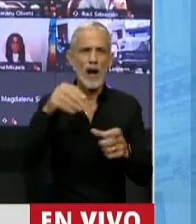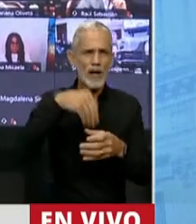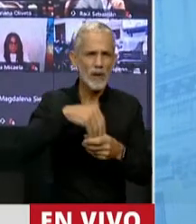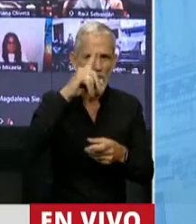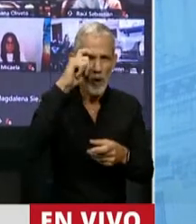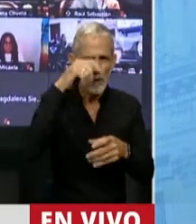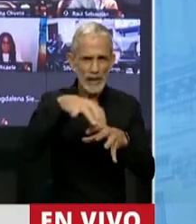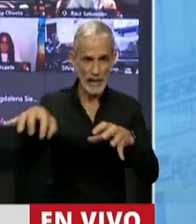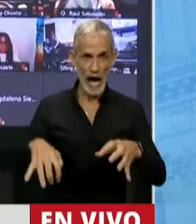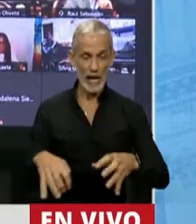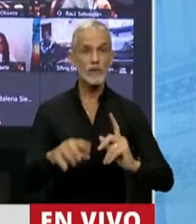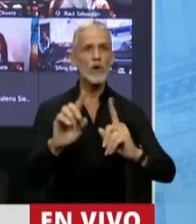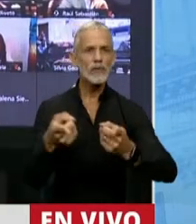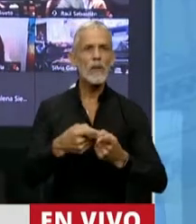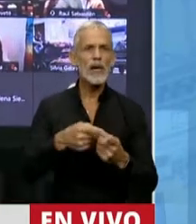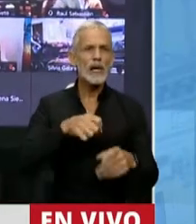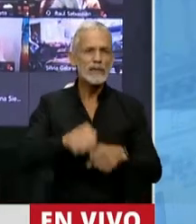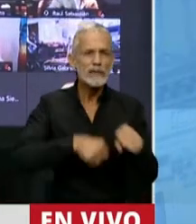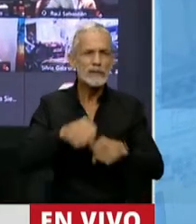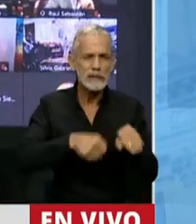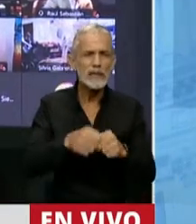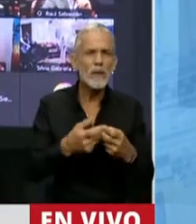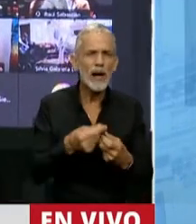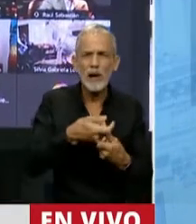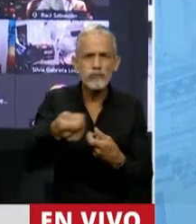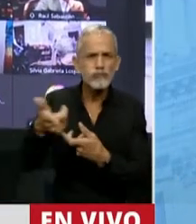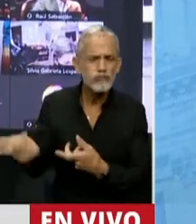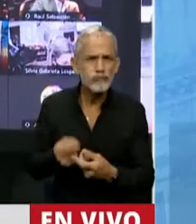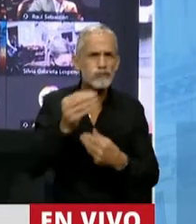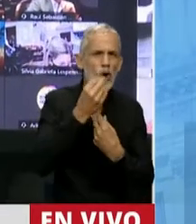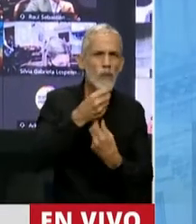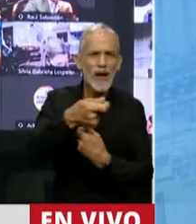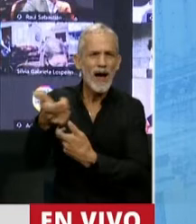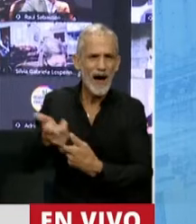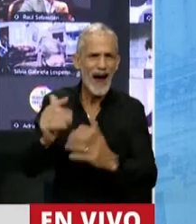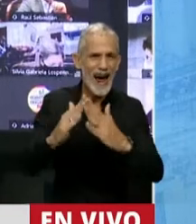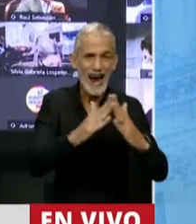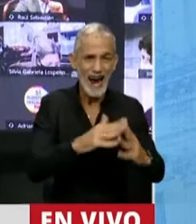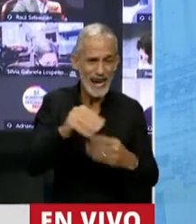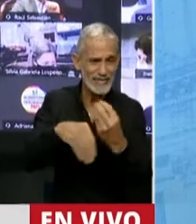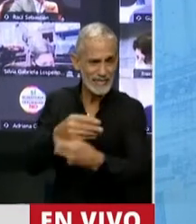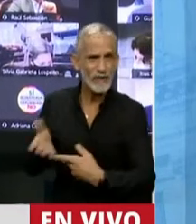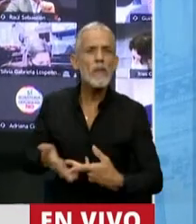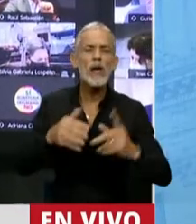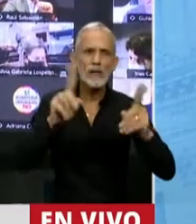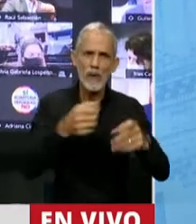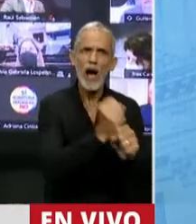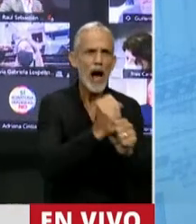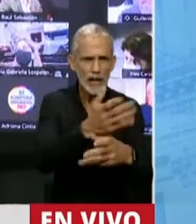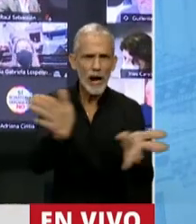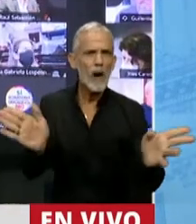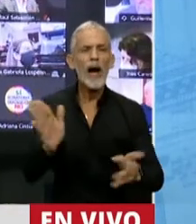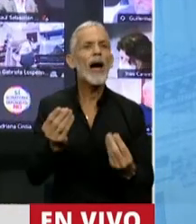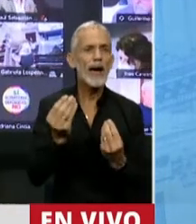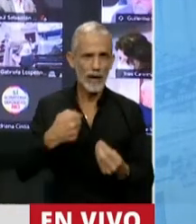de salud, pero también los que andan en bicicleta para abastecer a las casas de familia, están yendo a trabajar. Nosotros los diputados de la